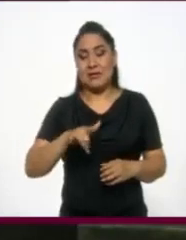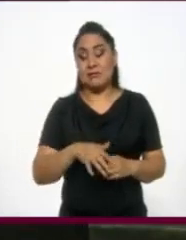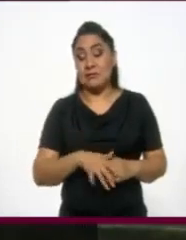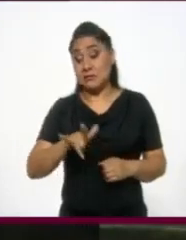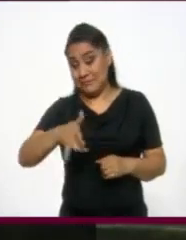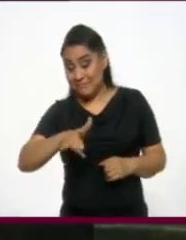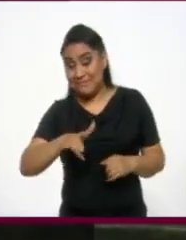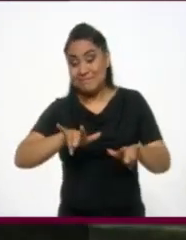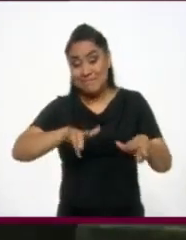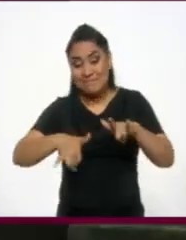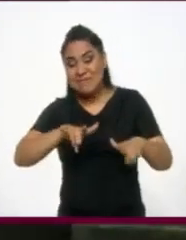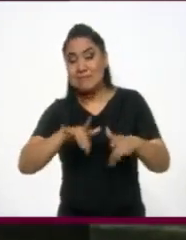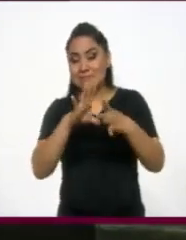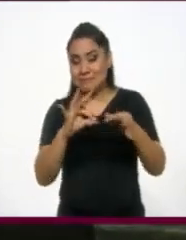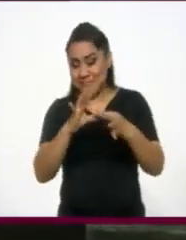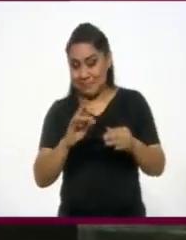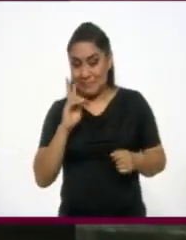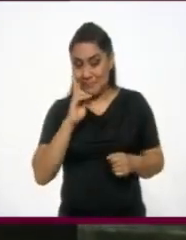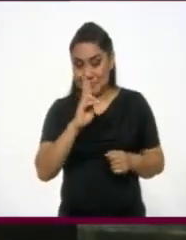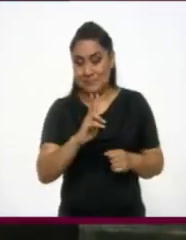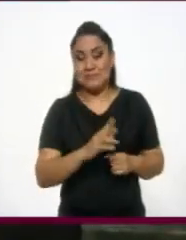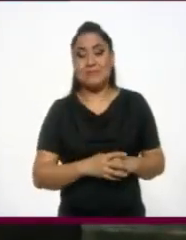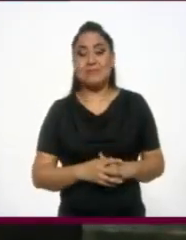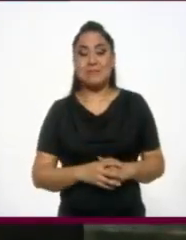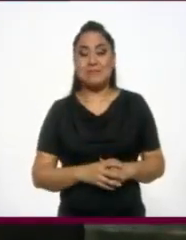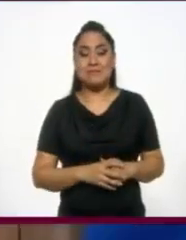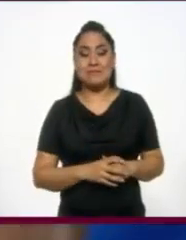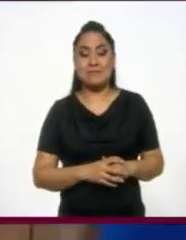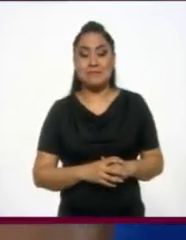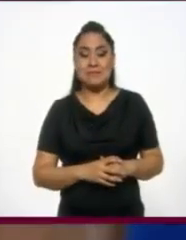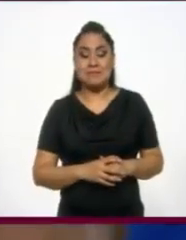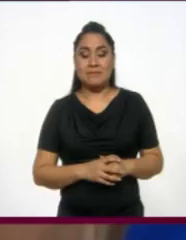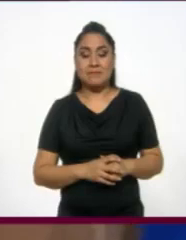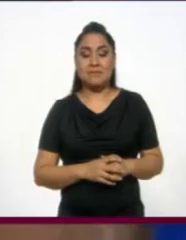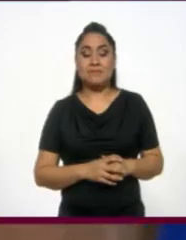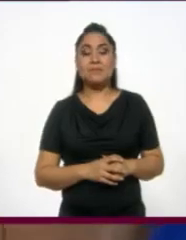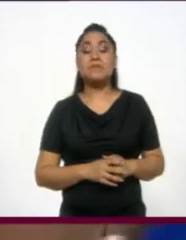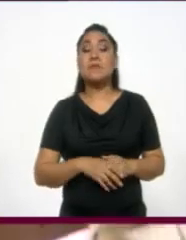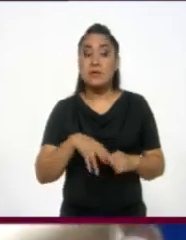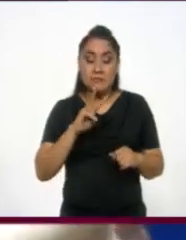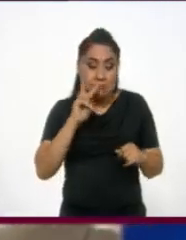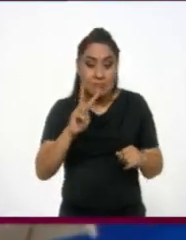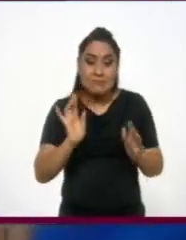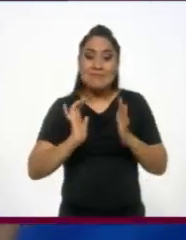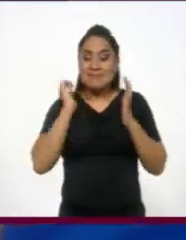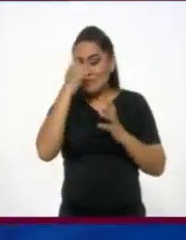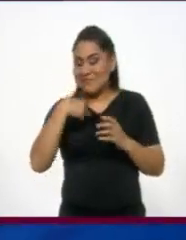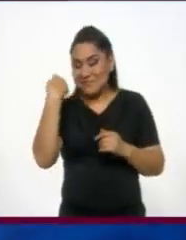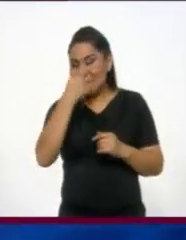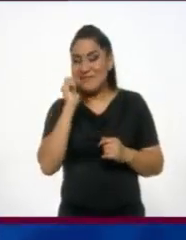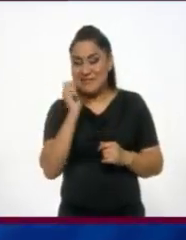Requieren contarlo de alguna manera y aquí lo presentamos en la siguiente historia. El asombro indudable de su rostro parecía